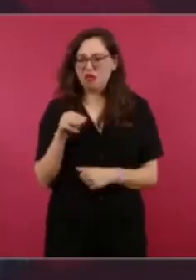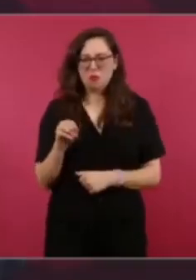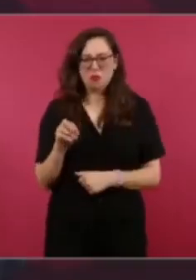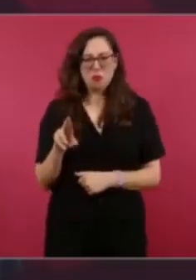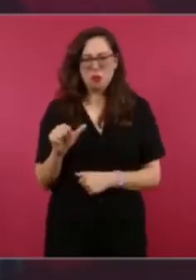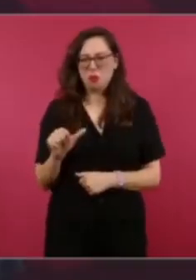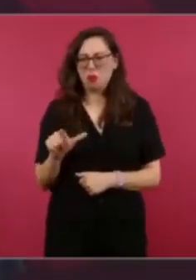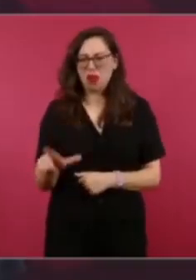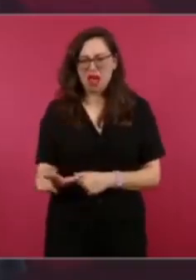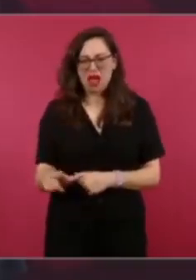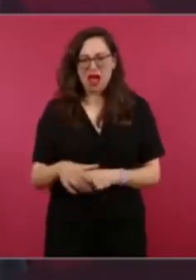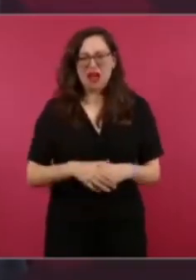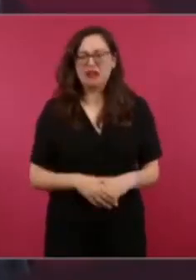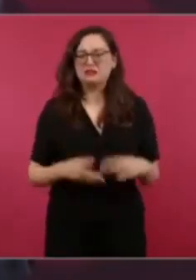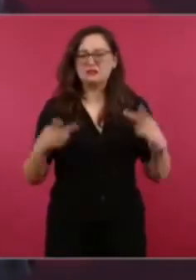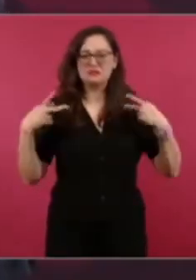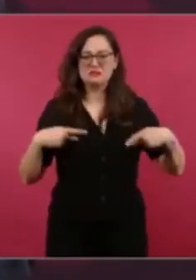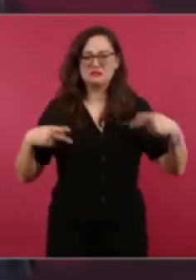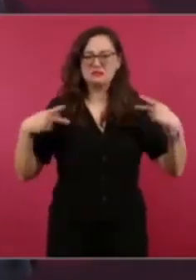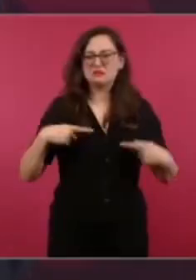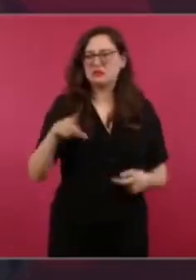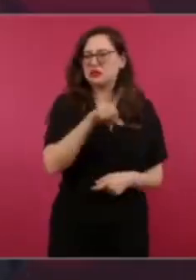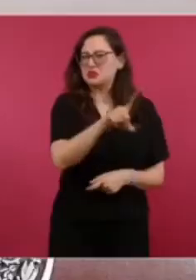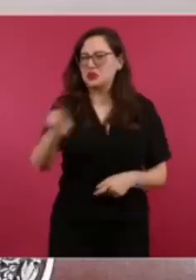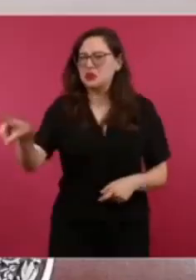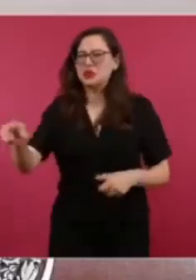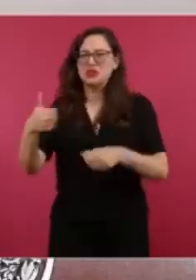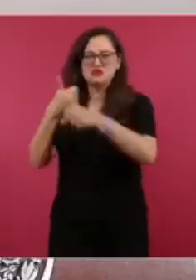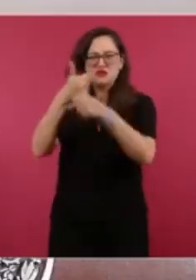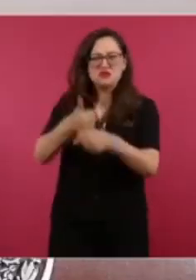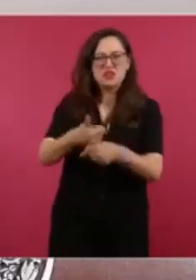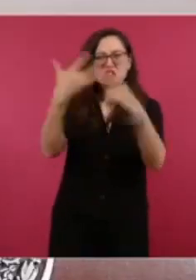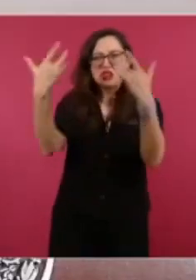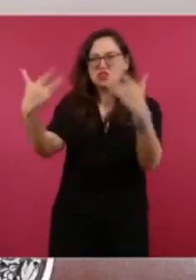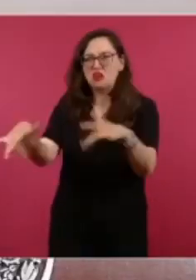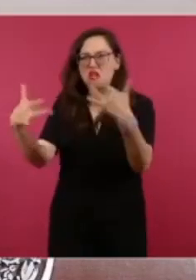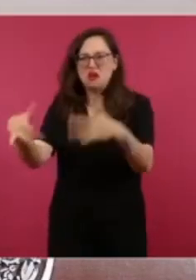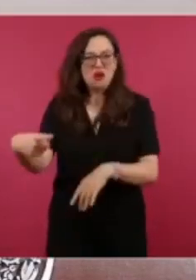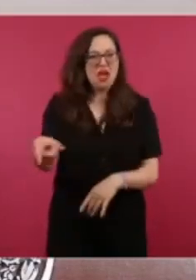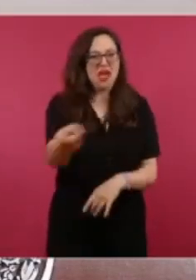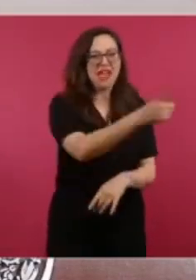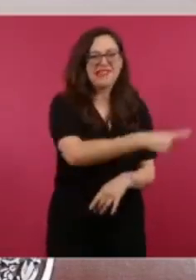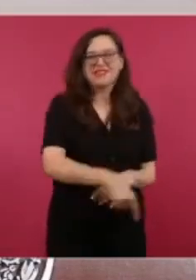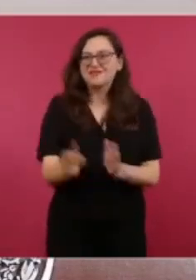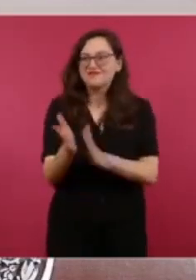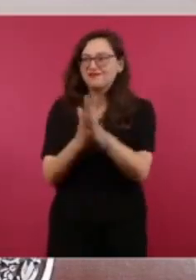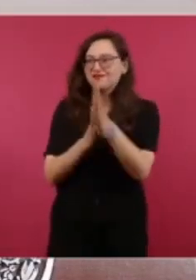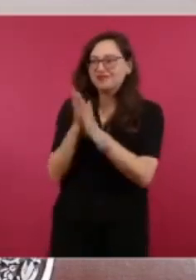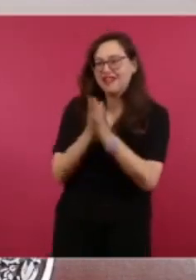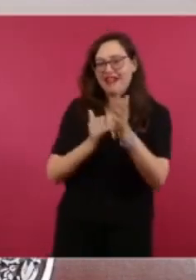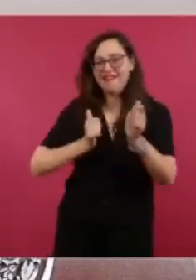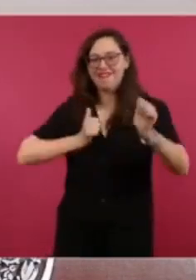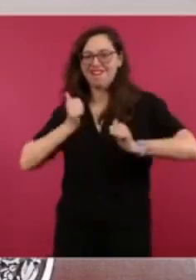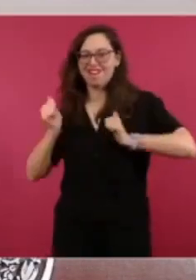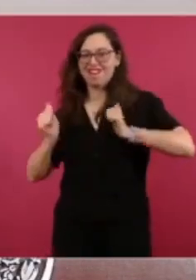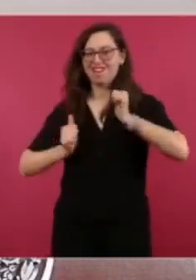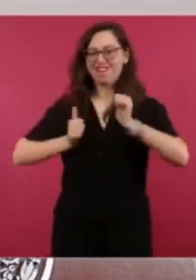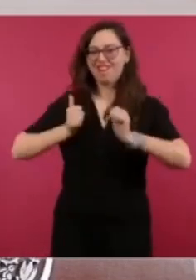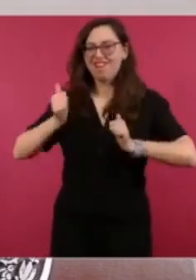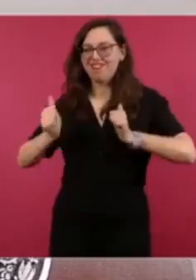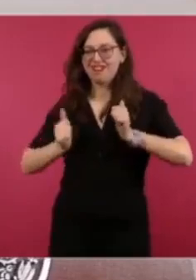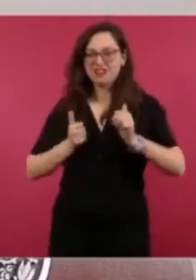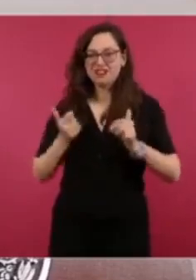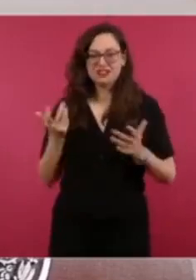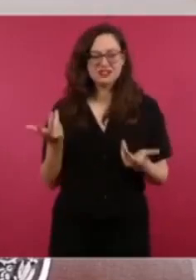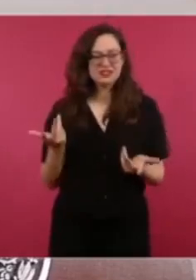que trafican con el dolor de la gente, que lo único que les importa es el